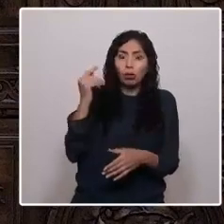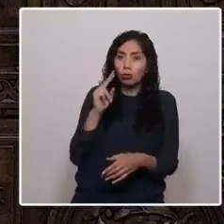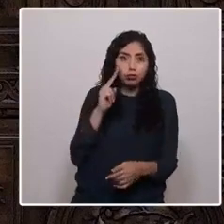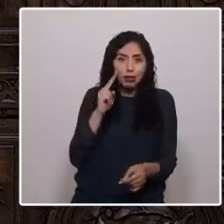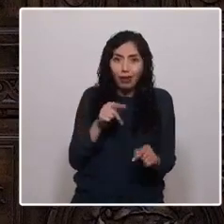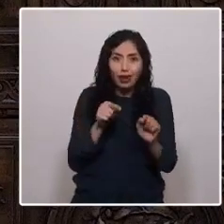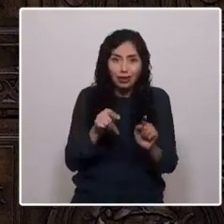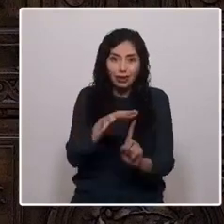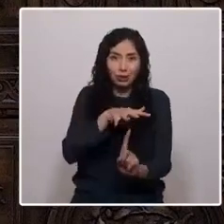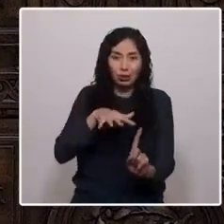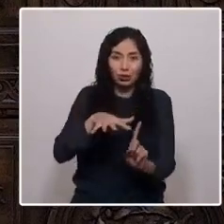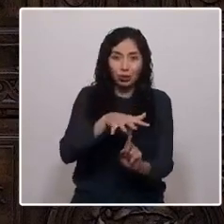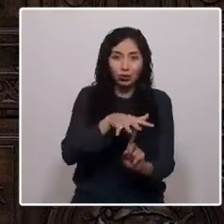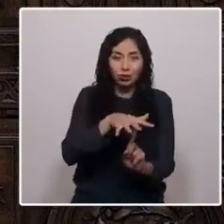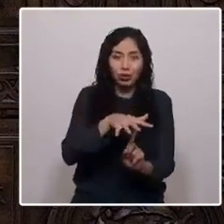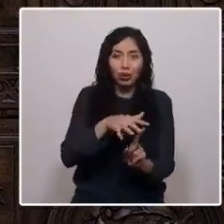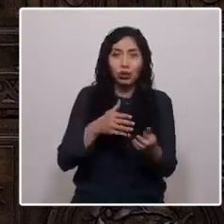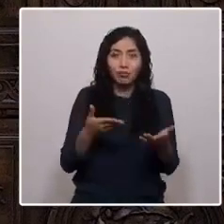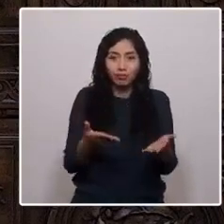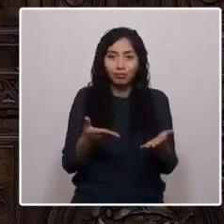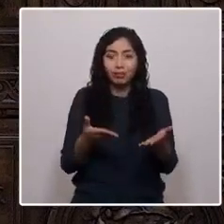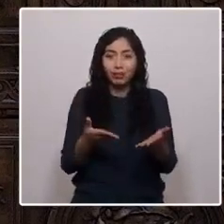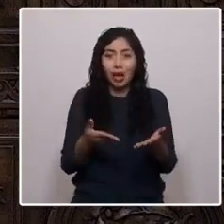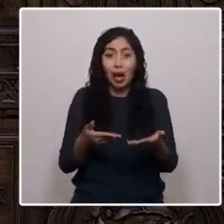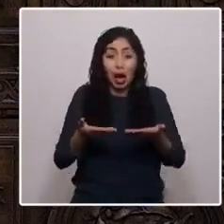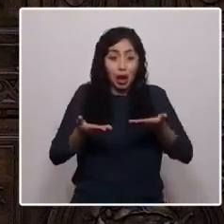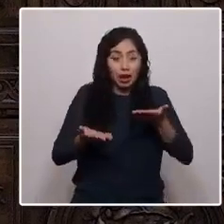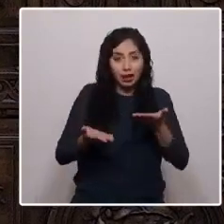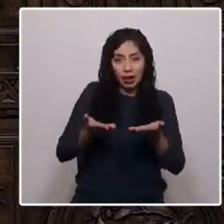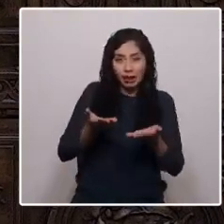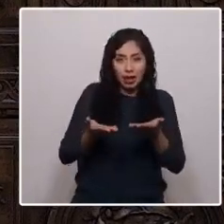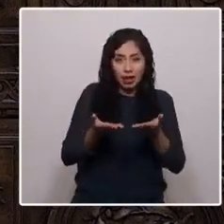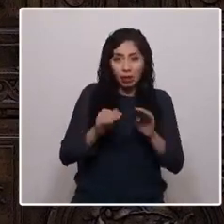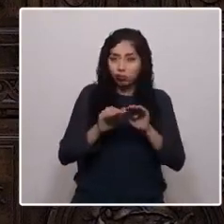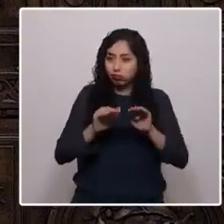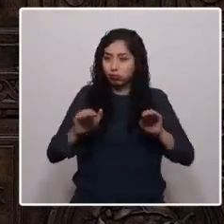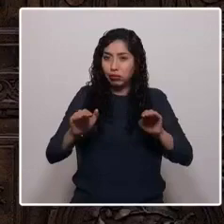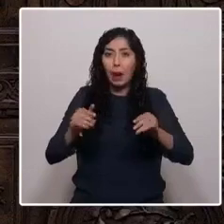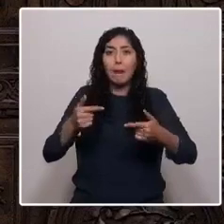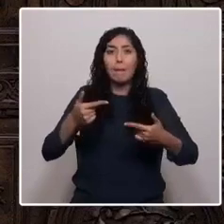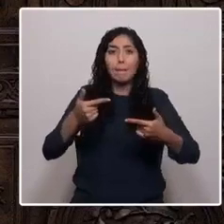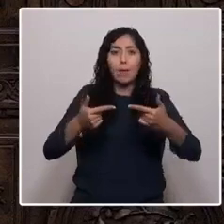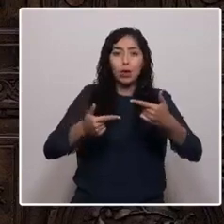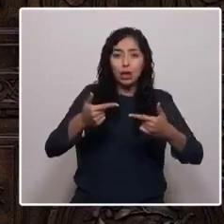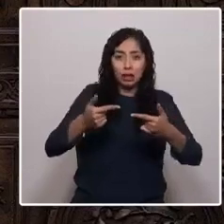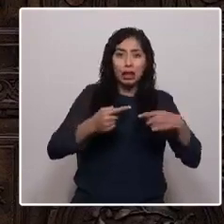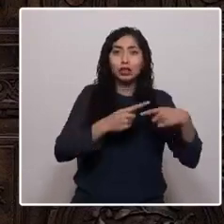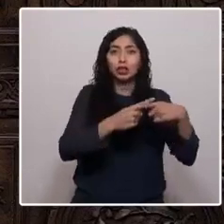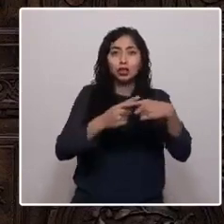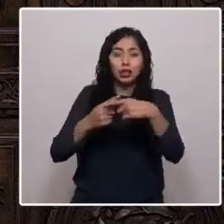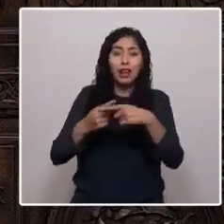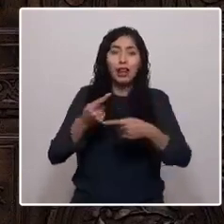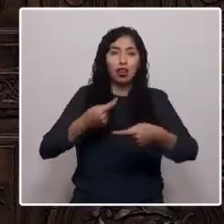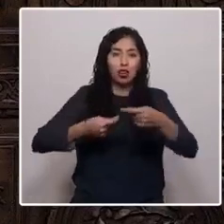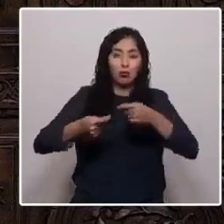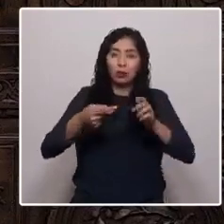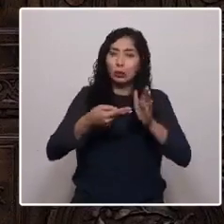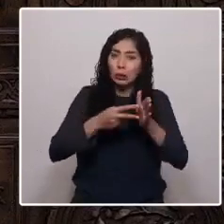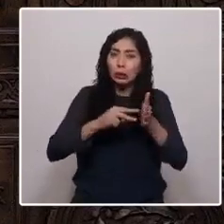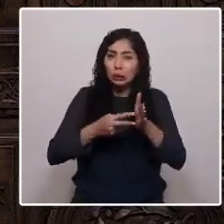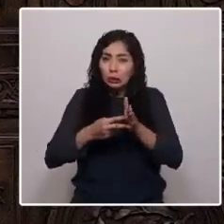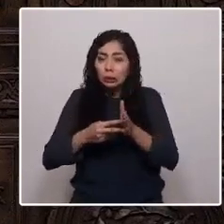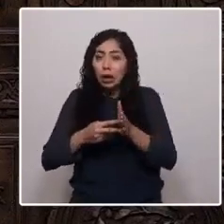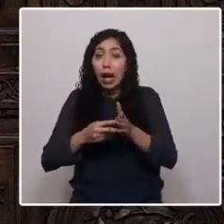en medio de un panorama de inestabilidad política, social, económica, a los que se suban hechos de